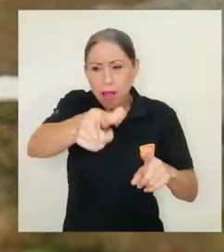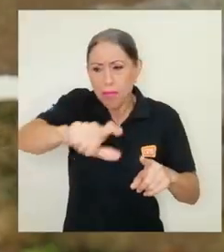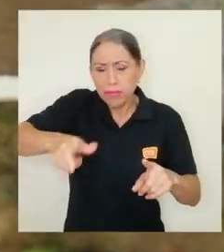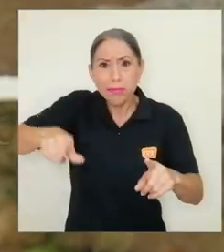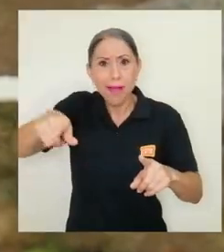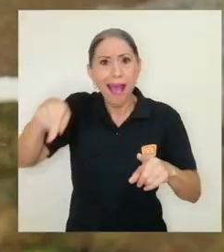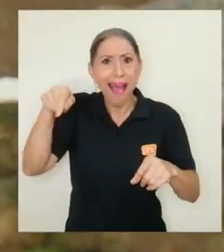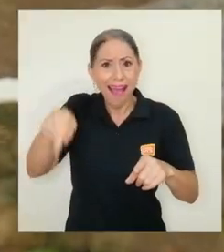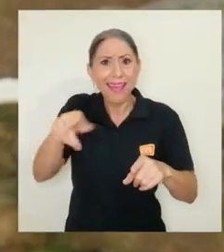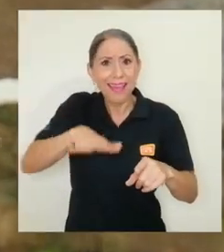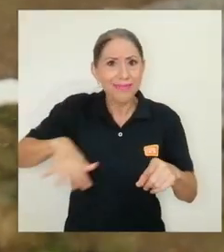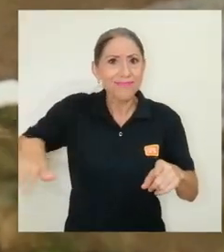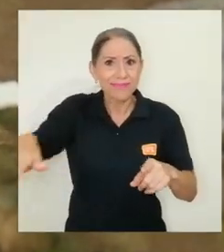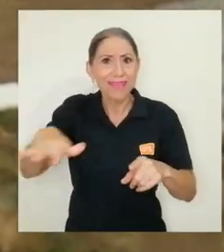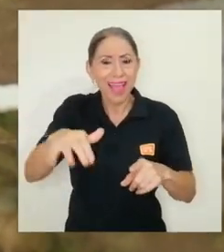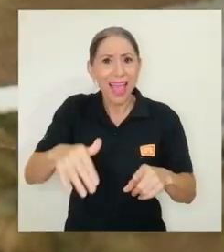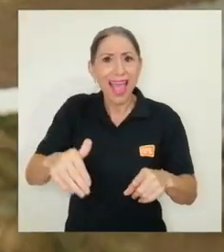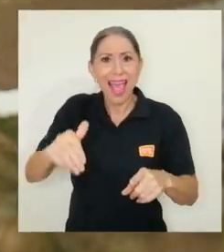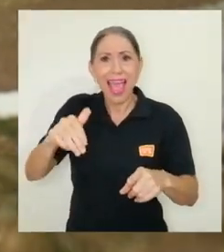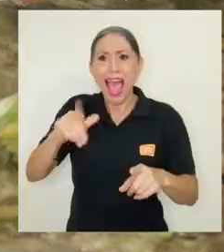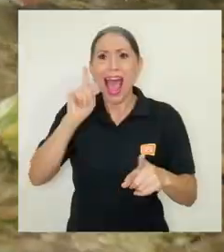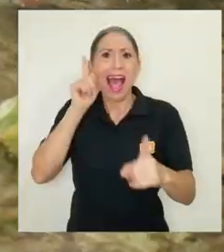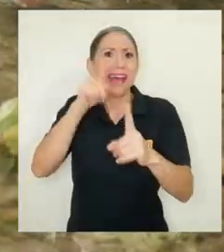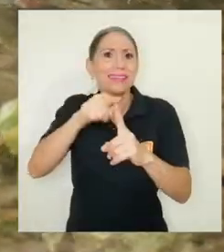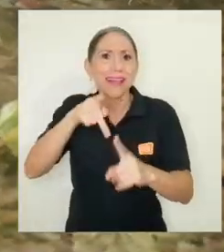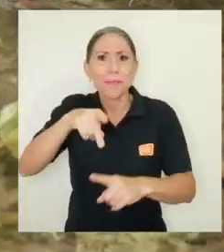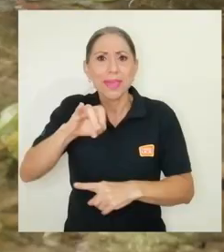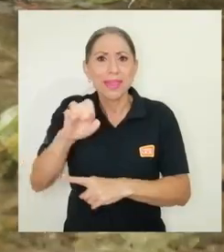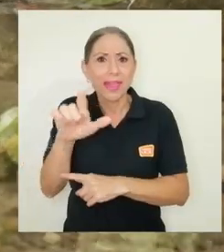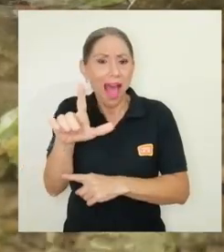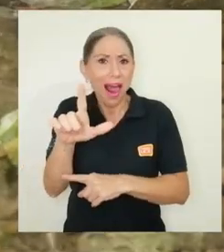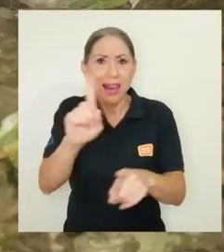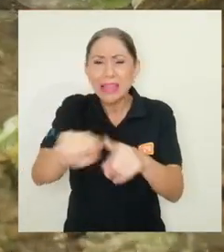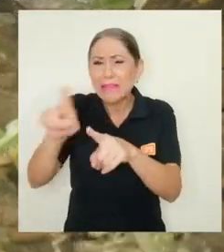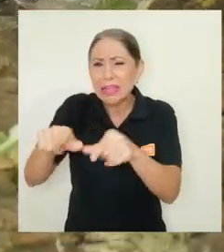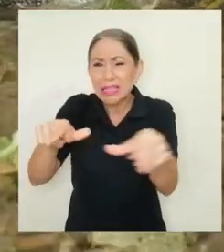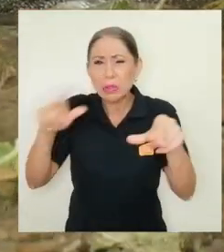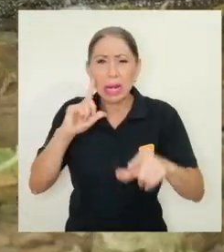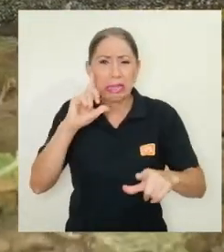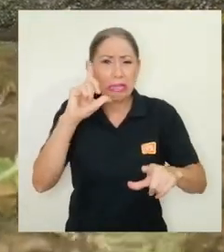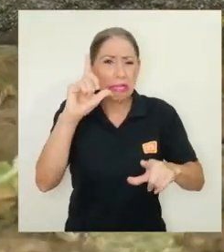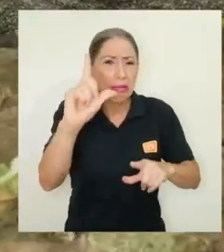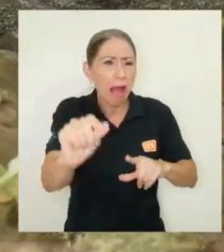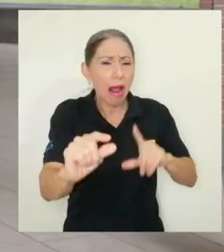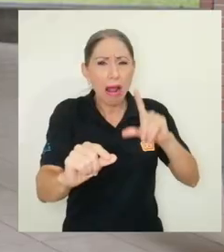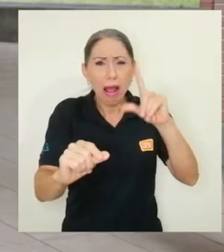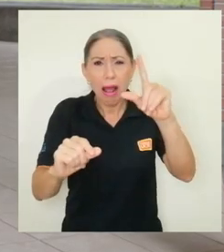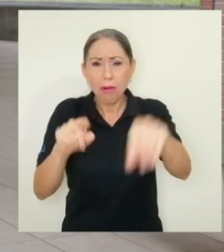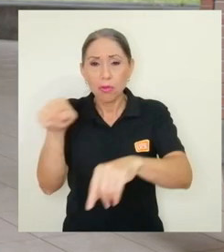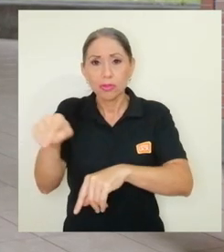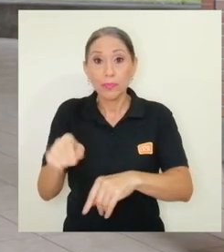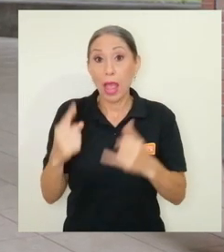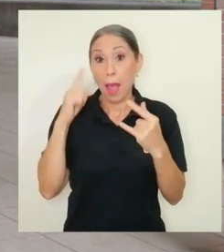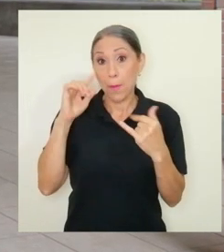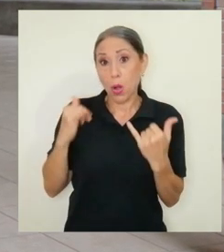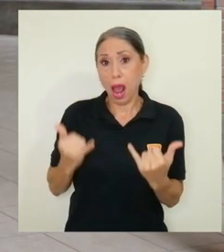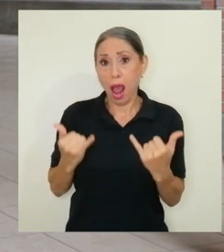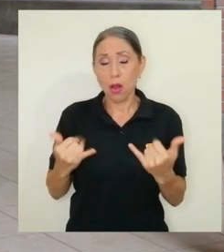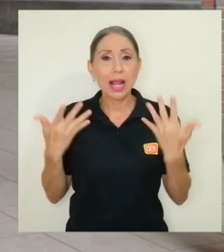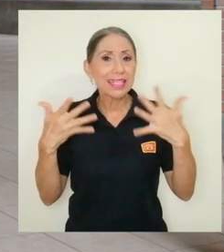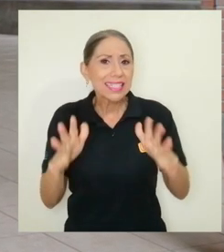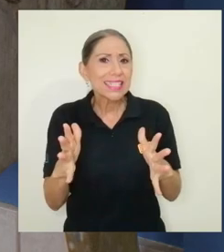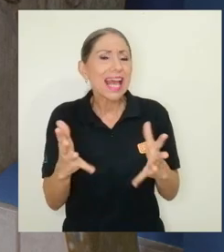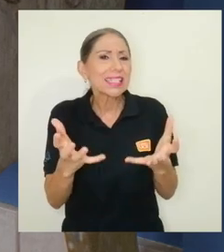aquí de las aguas de aquí que van hasta pital y lugares muy largos de momento